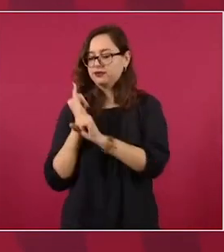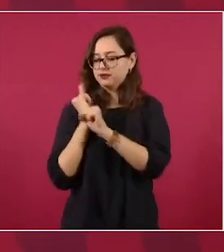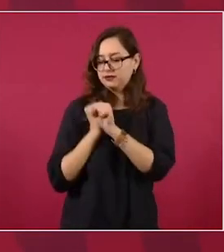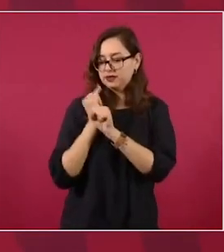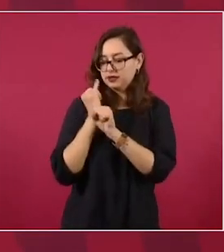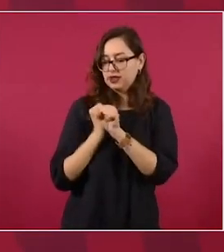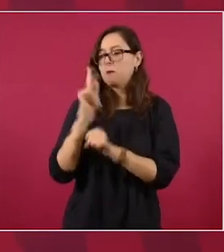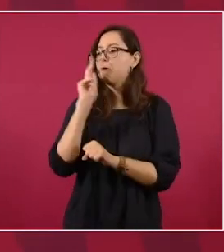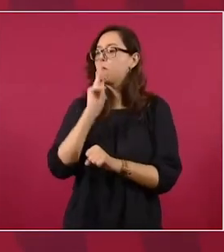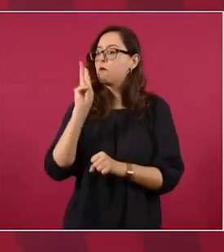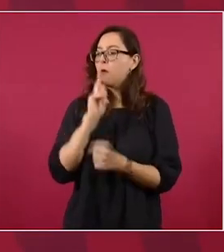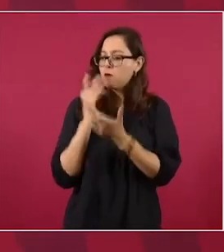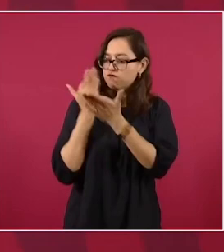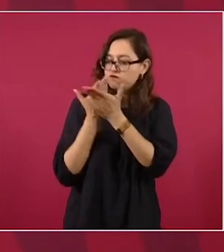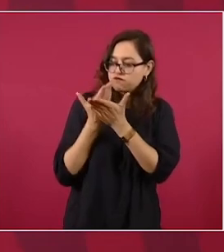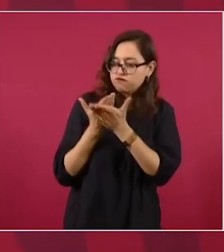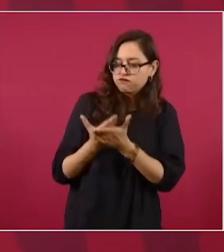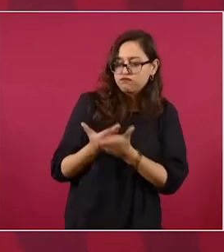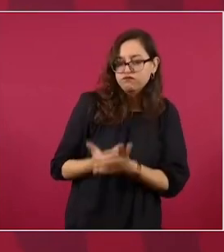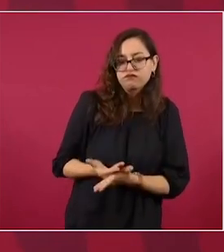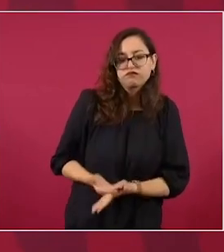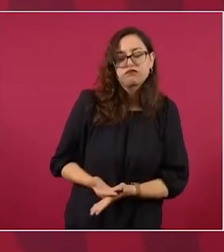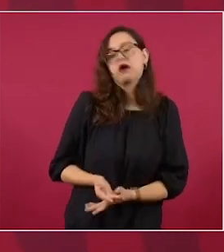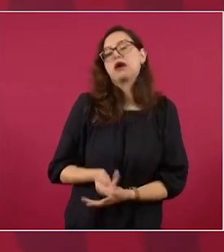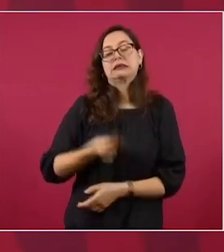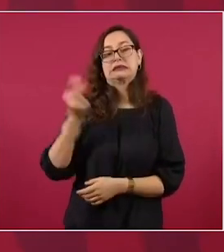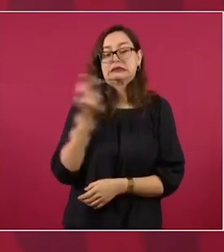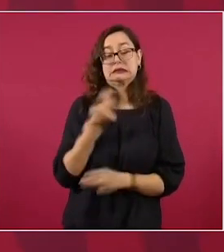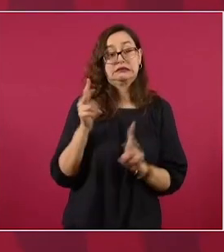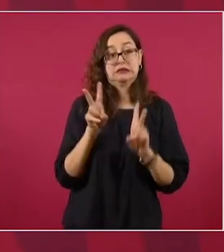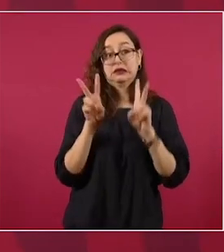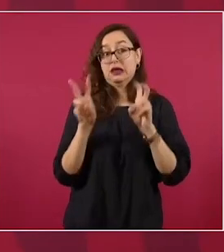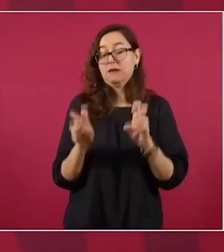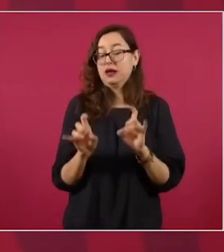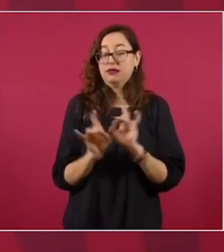sin tener pruebas, es algo delicado.